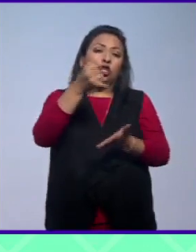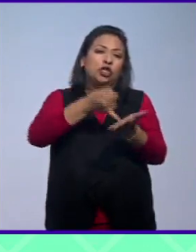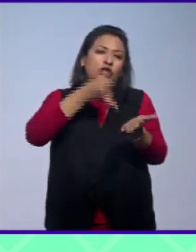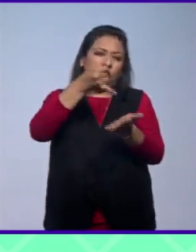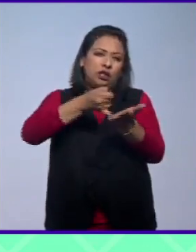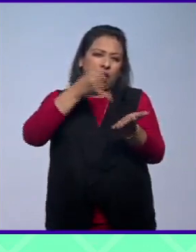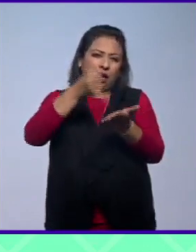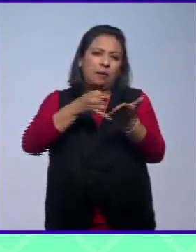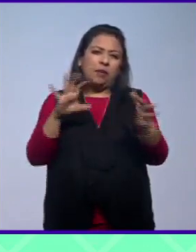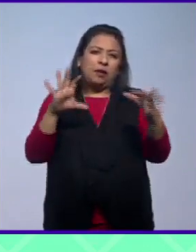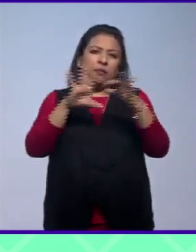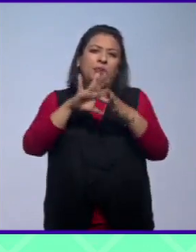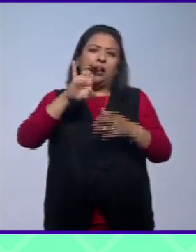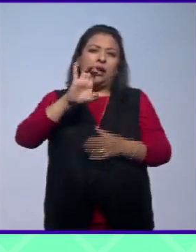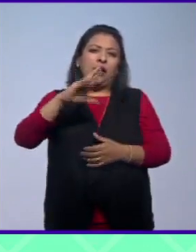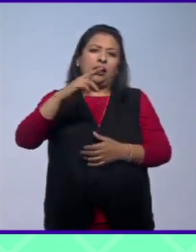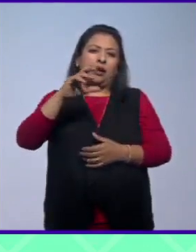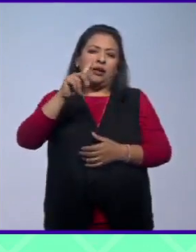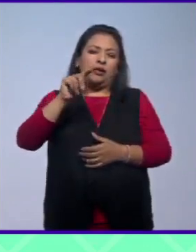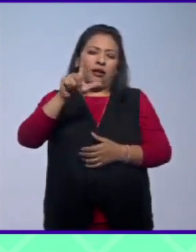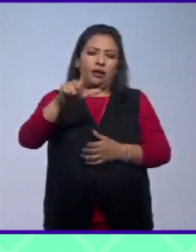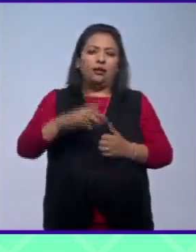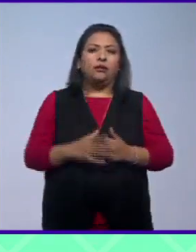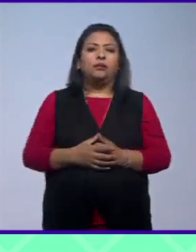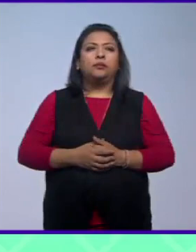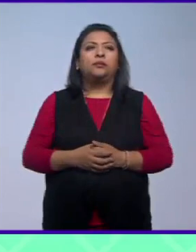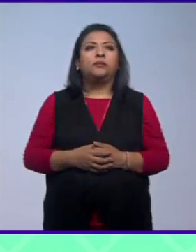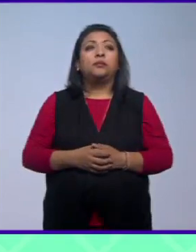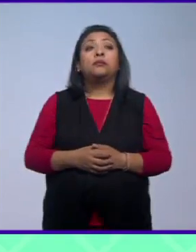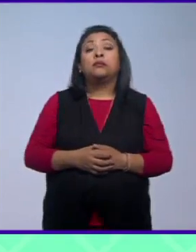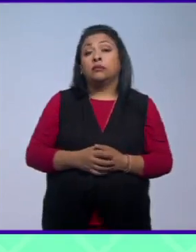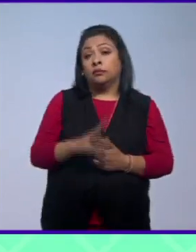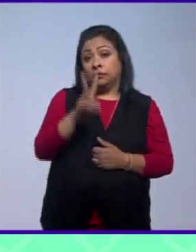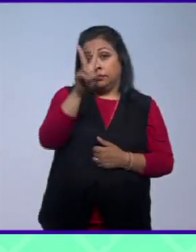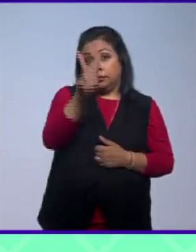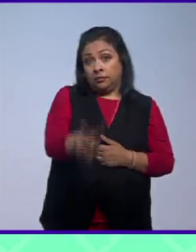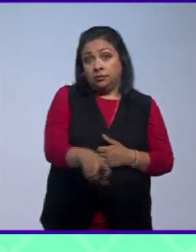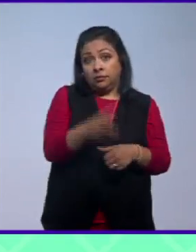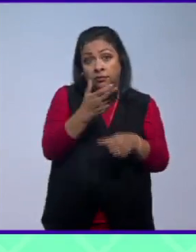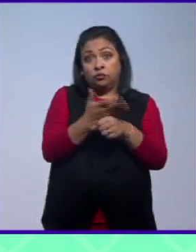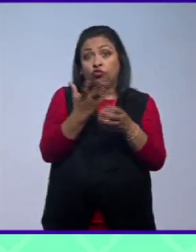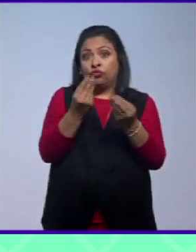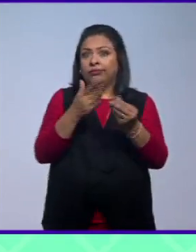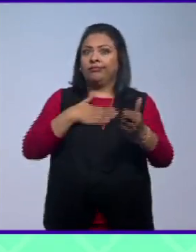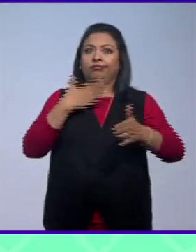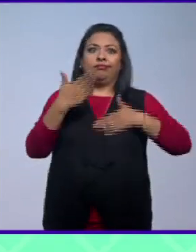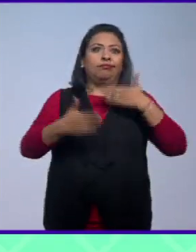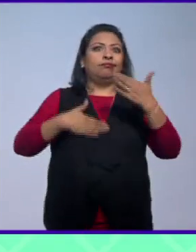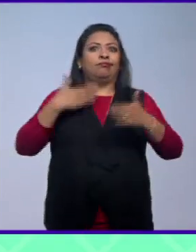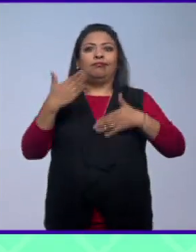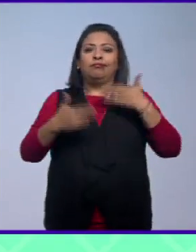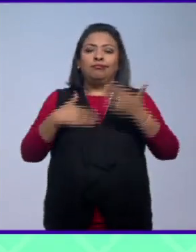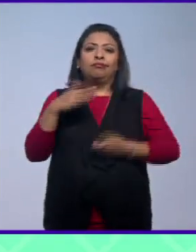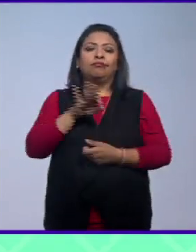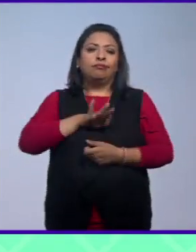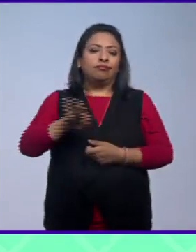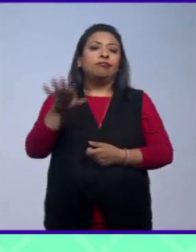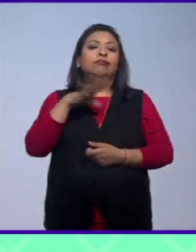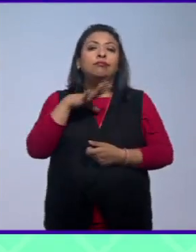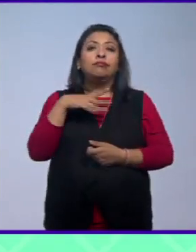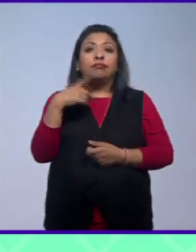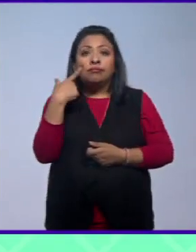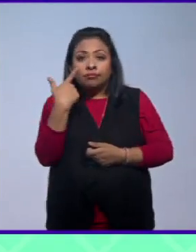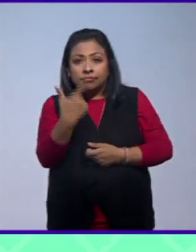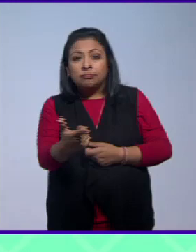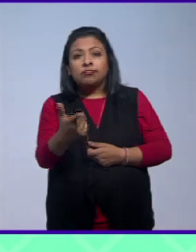vinculado a Ejecatl. Es un momento de mucha alegría poder tener a la